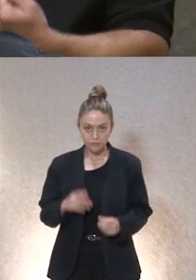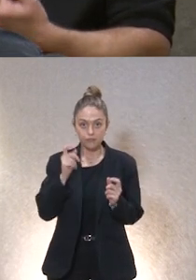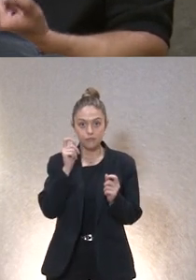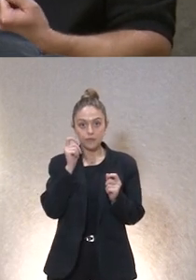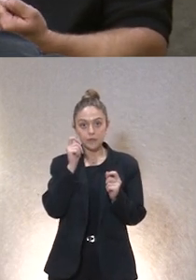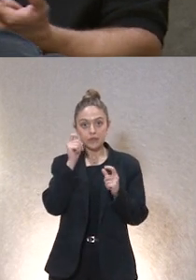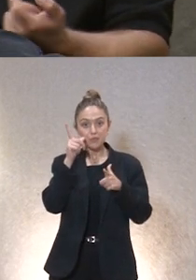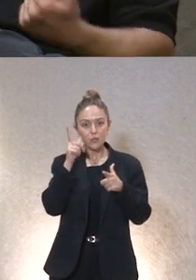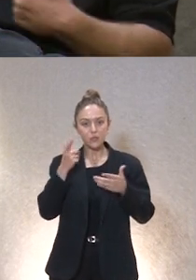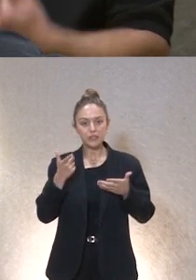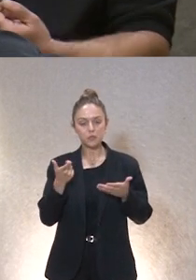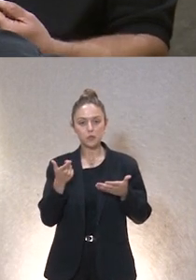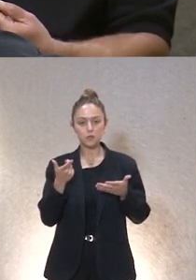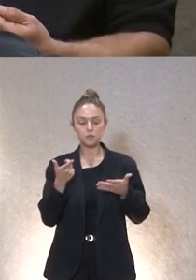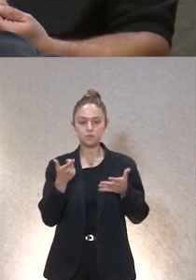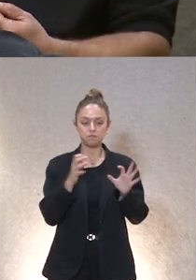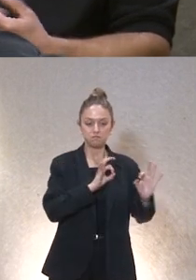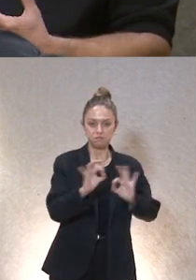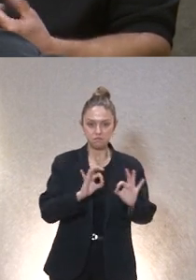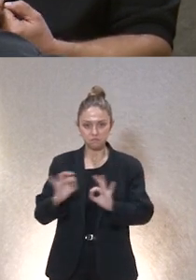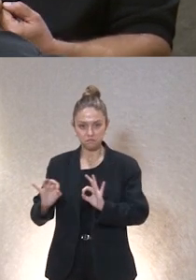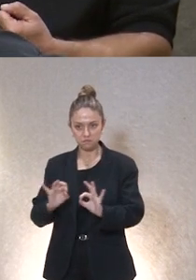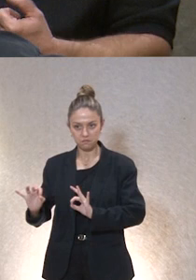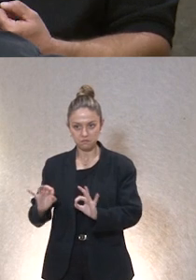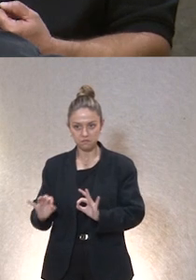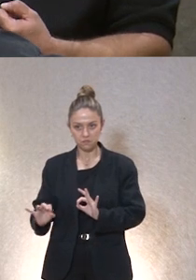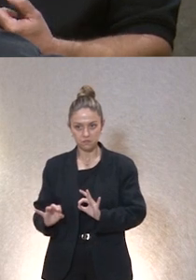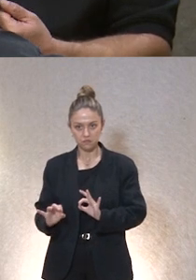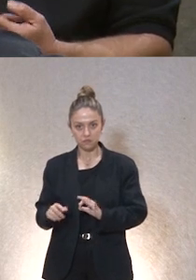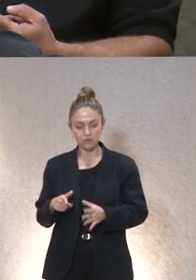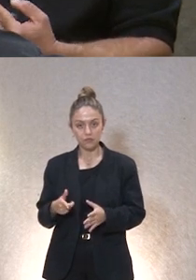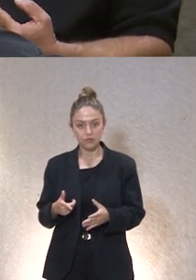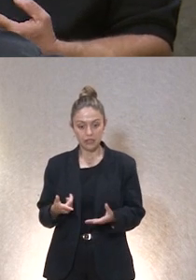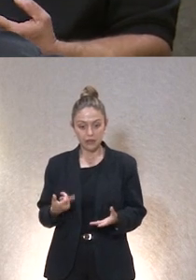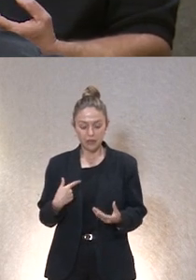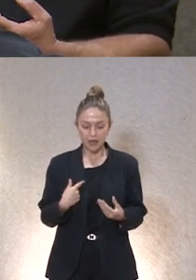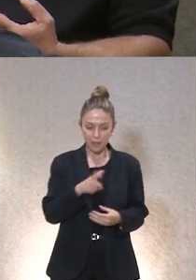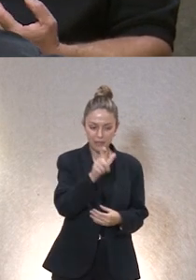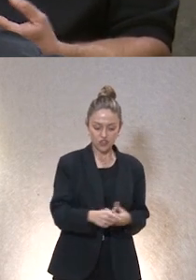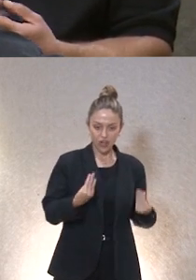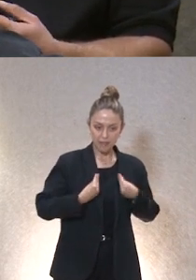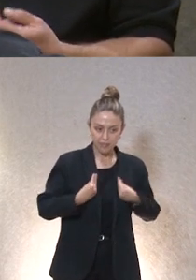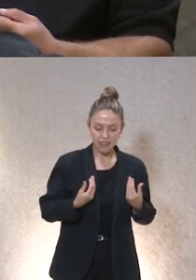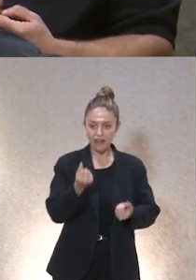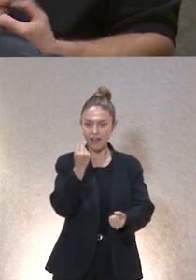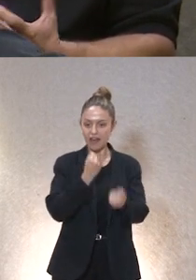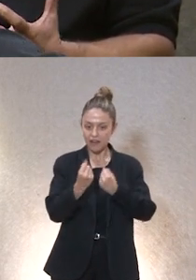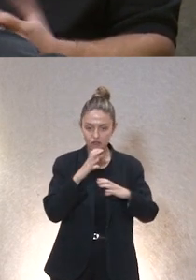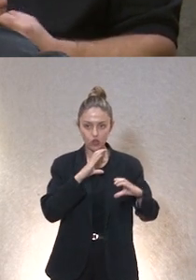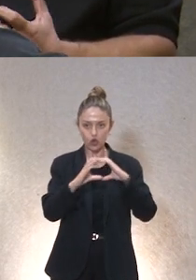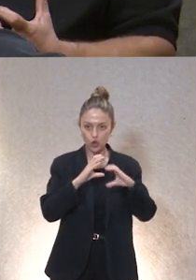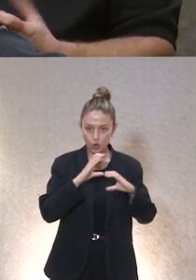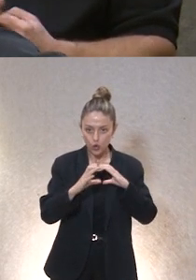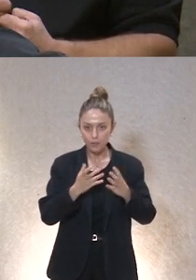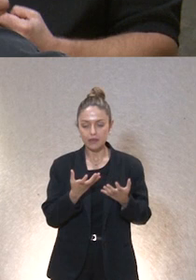restricciones organizacionales ¿no? pero que impactaban en la vida de la persona a nivel sexual a nivel de comunicación a